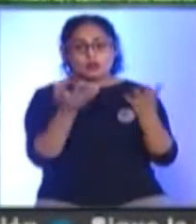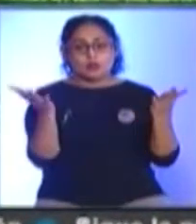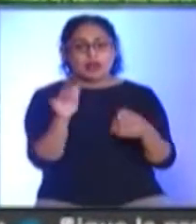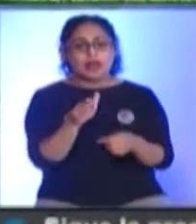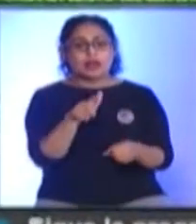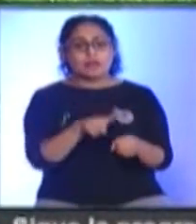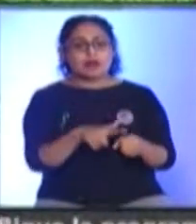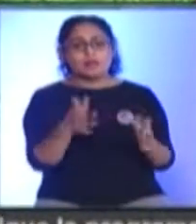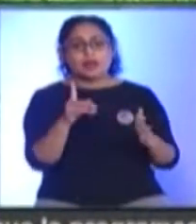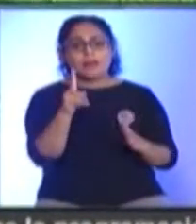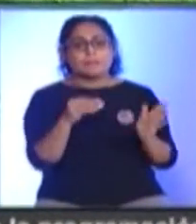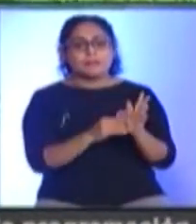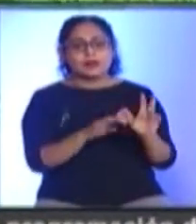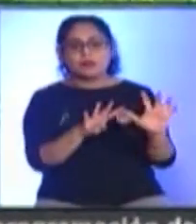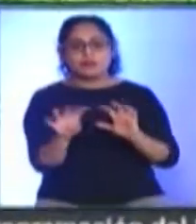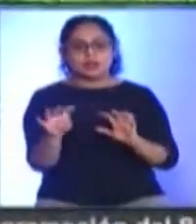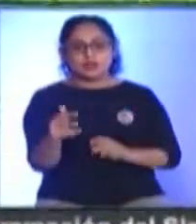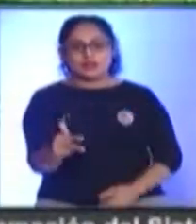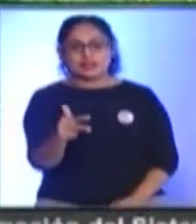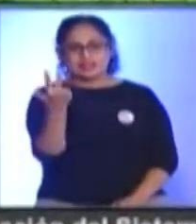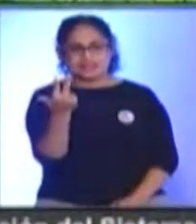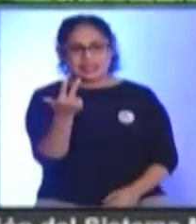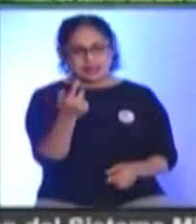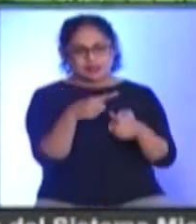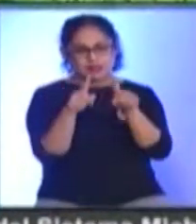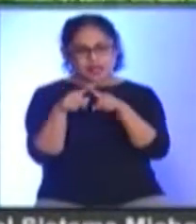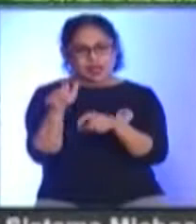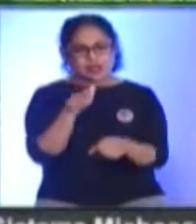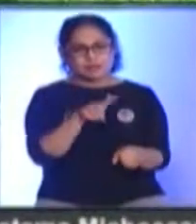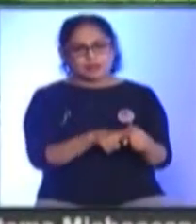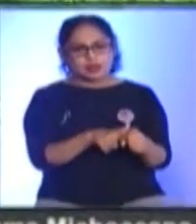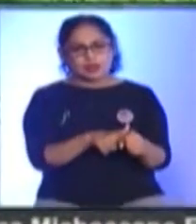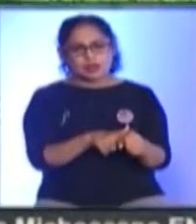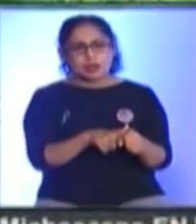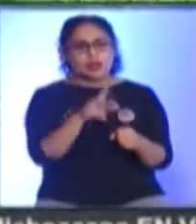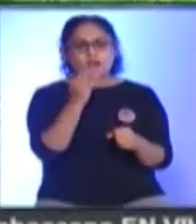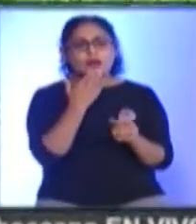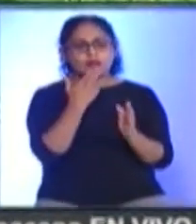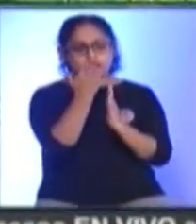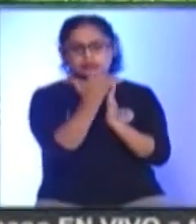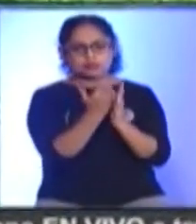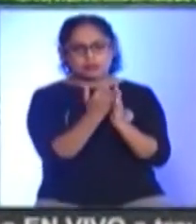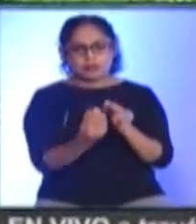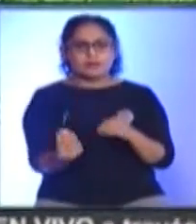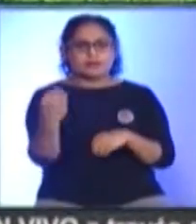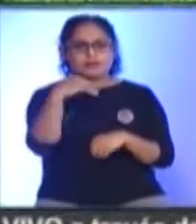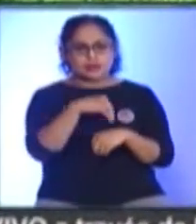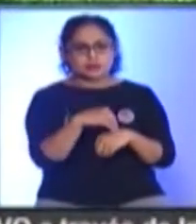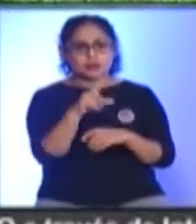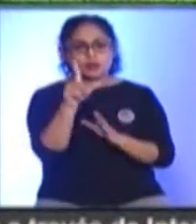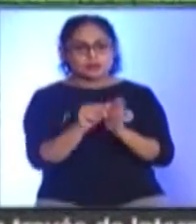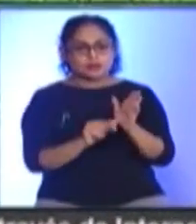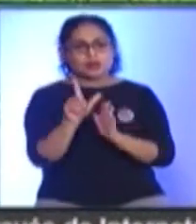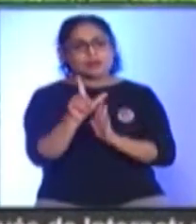Alrededor de 1913 Entre especies Y ejemplares Este No disminuyó Aumentó Como todo Cada mes Hay